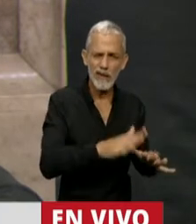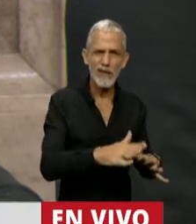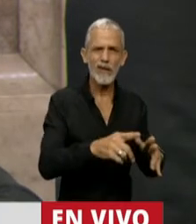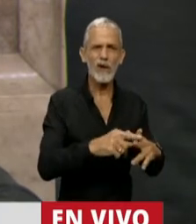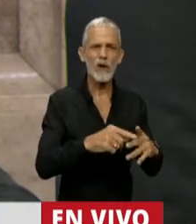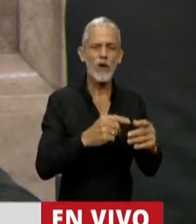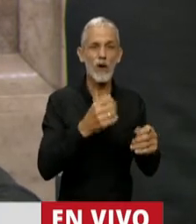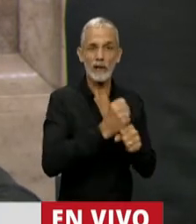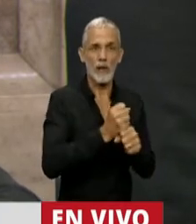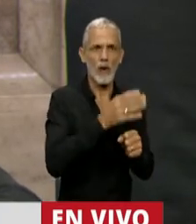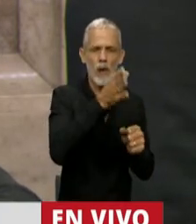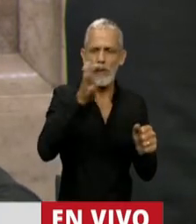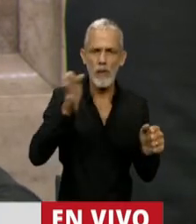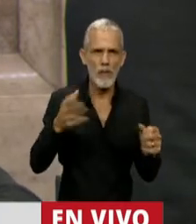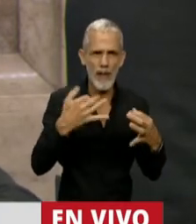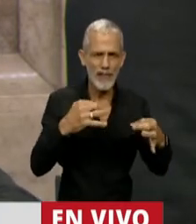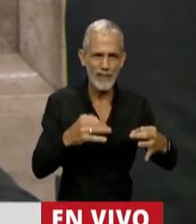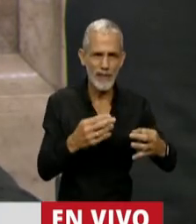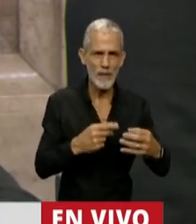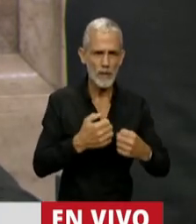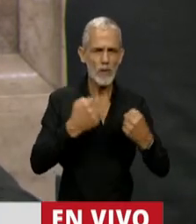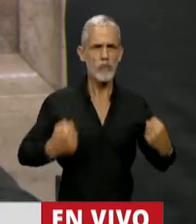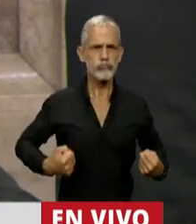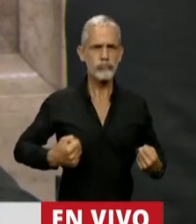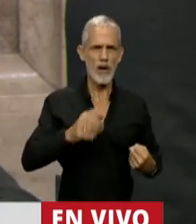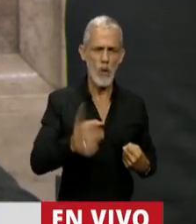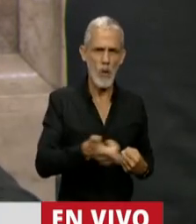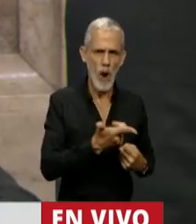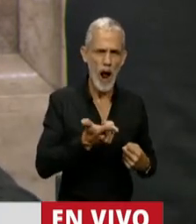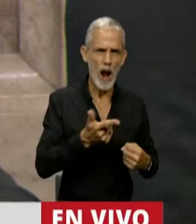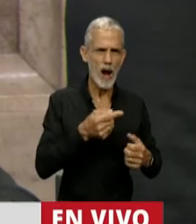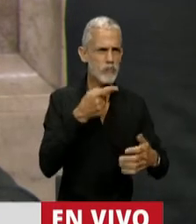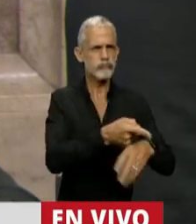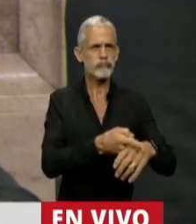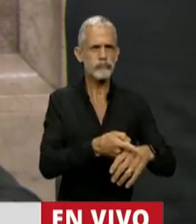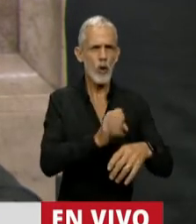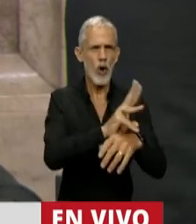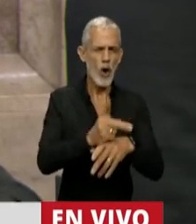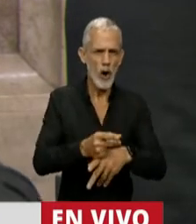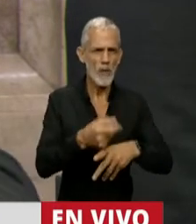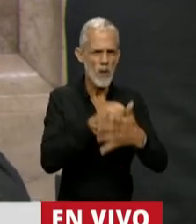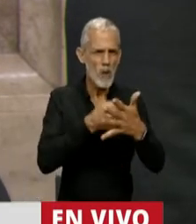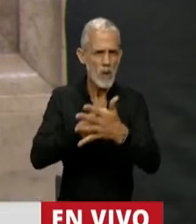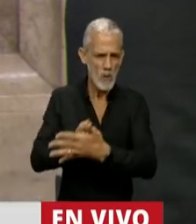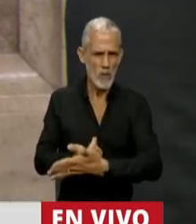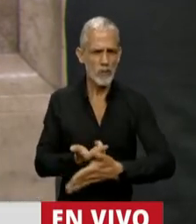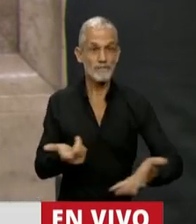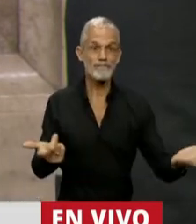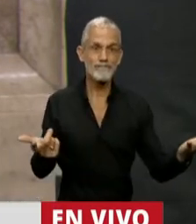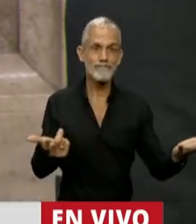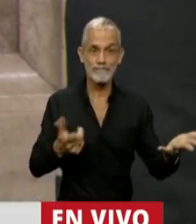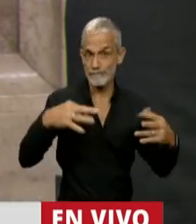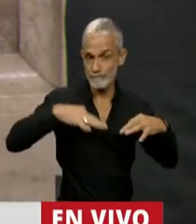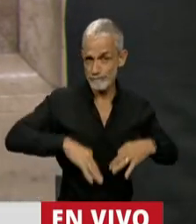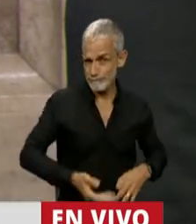pluriempleo, ahí en la primera línea combatiendo a la pandemia. Y bueno, no tuvieron